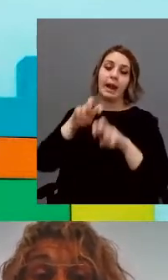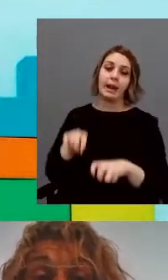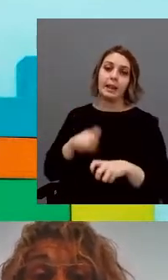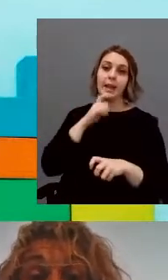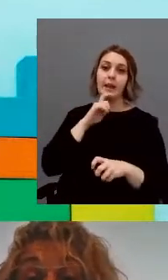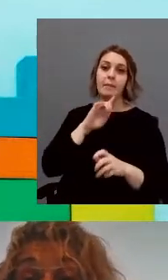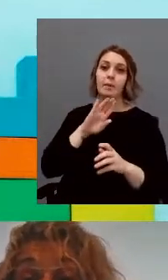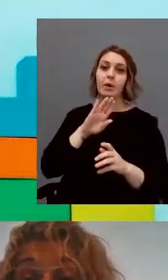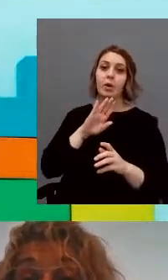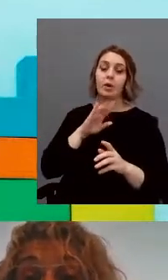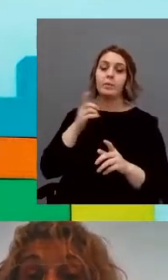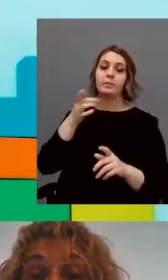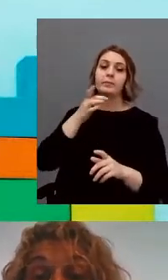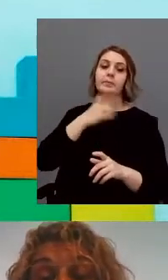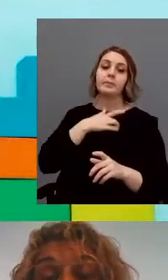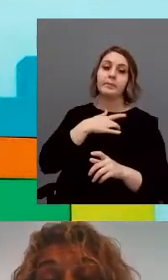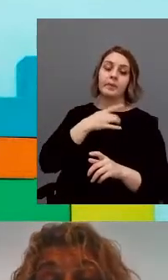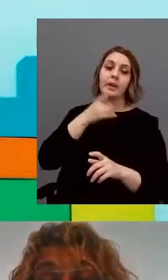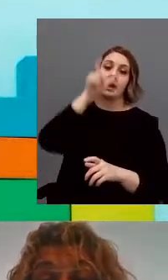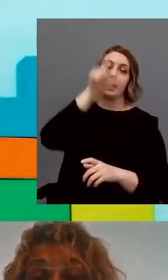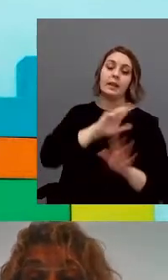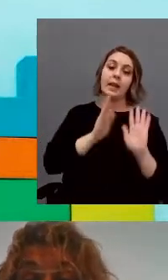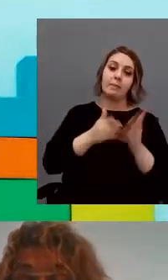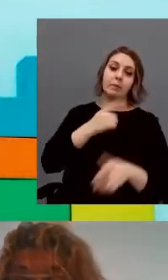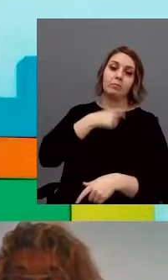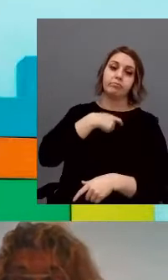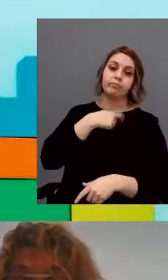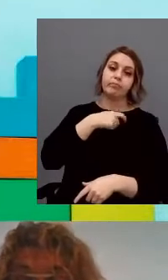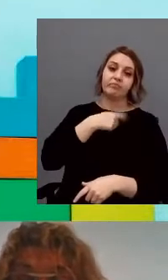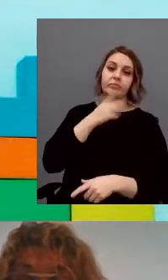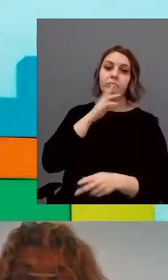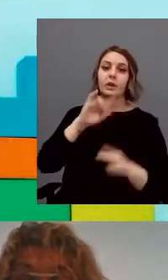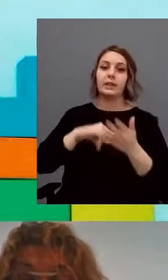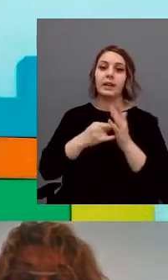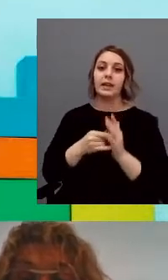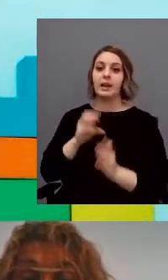lo que es la variabilidad de frecuencia cardíaca del terapeuta con la técnica PONCARE.